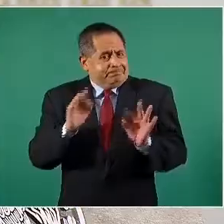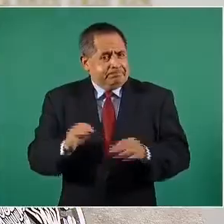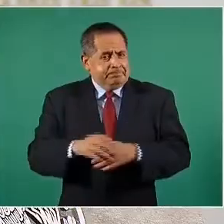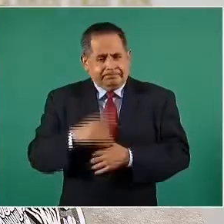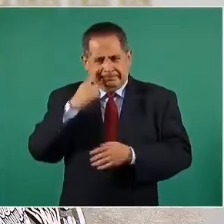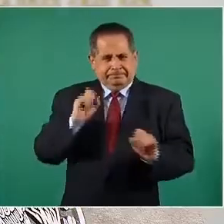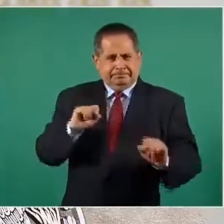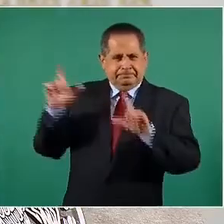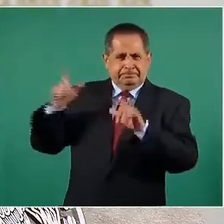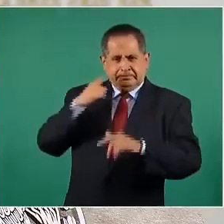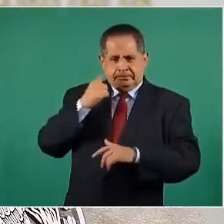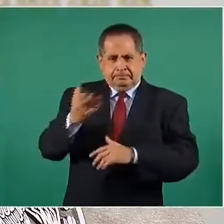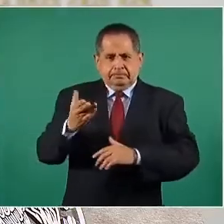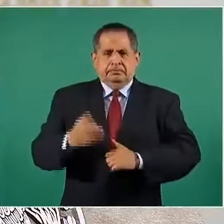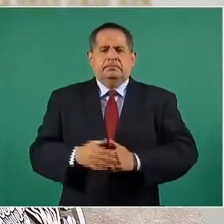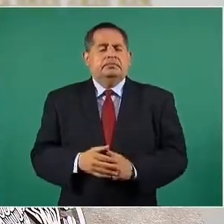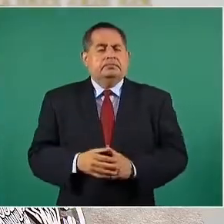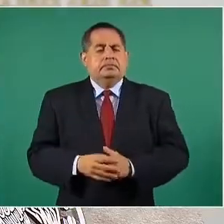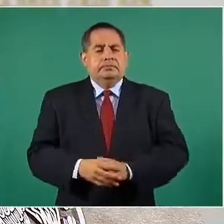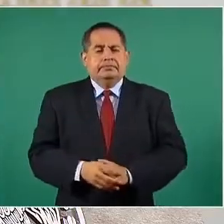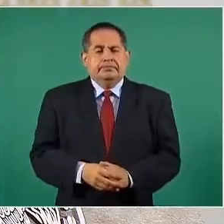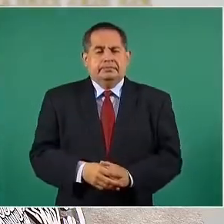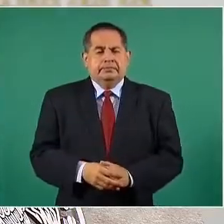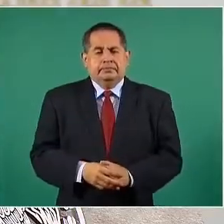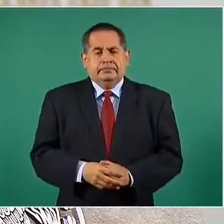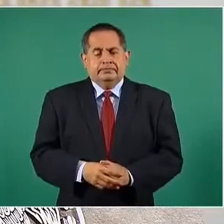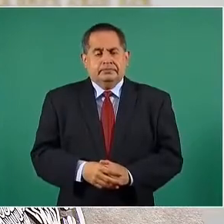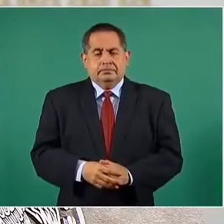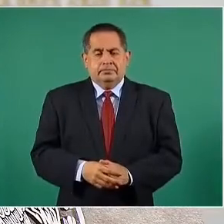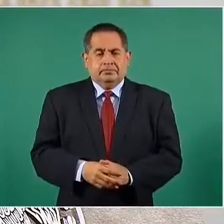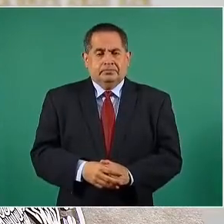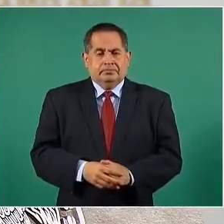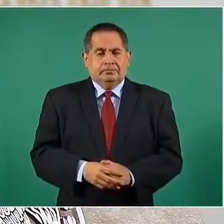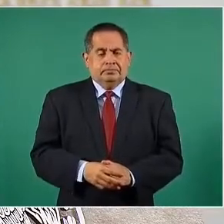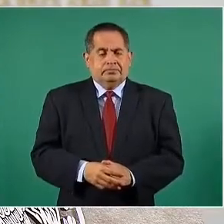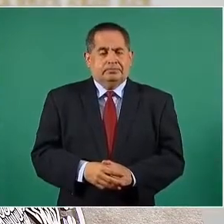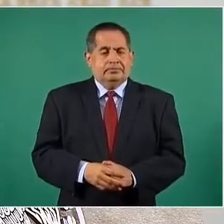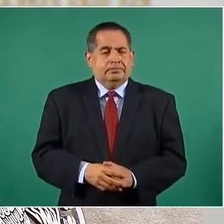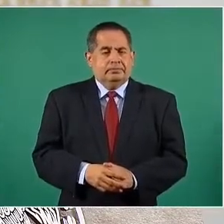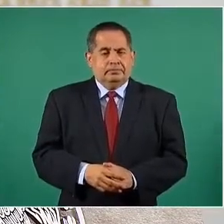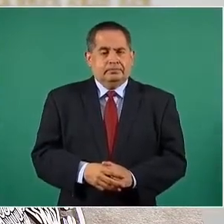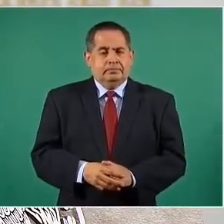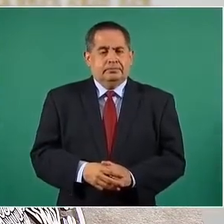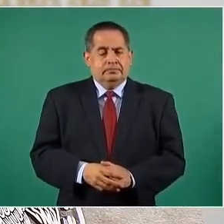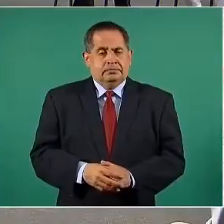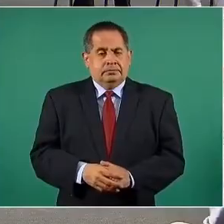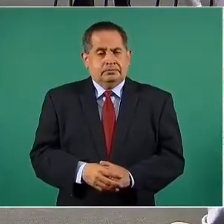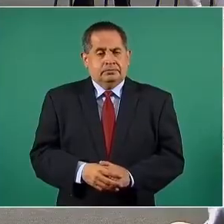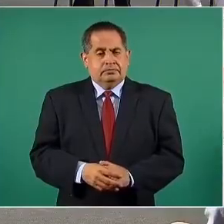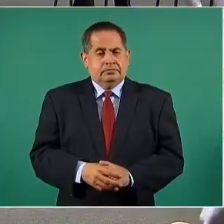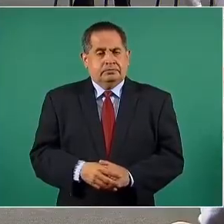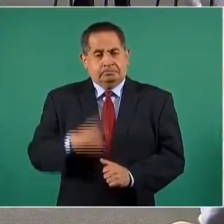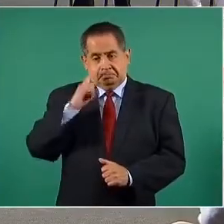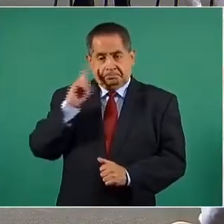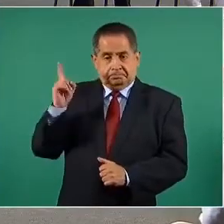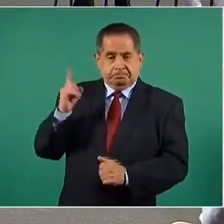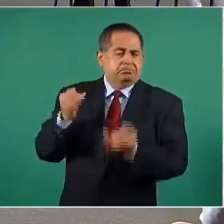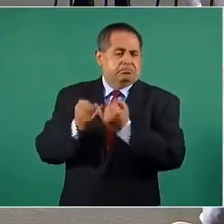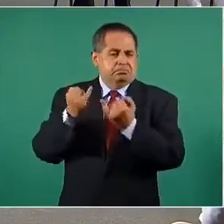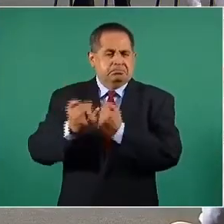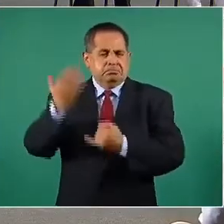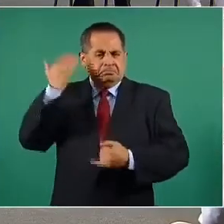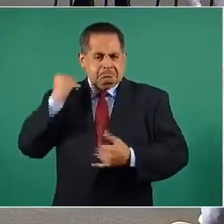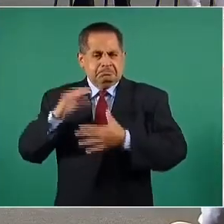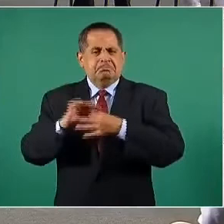imágenes. Gracias, si es tan amable. Esta es semejante a lo que hemos comentado en ocasiones